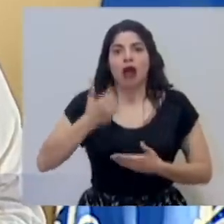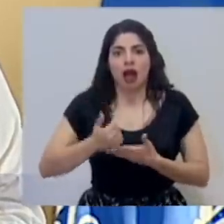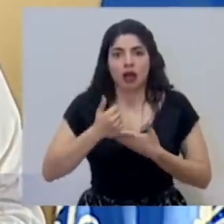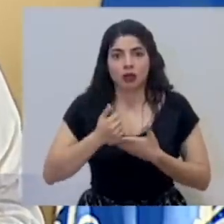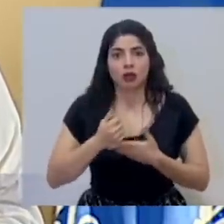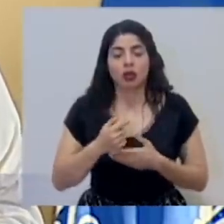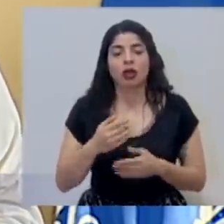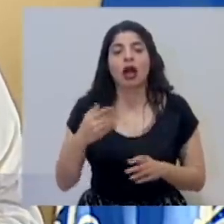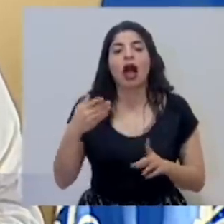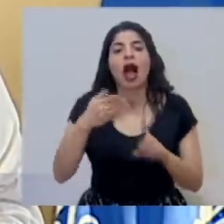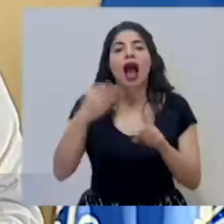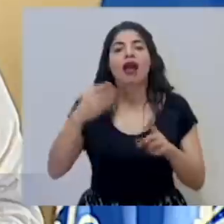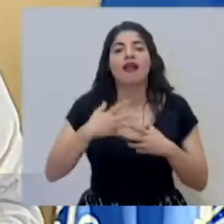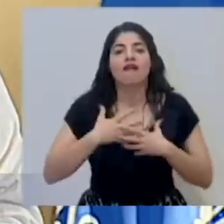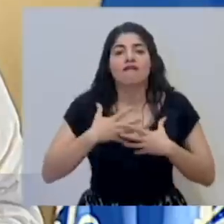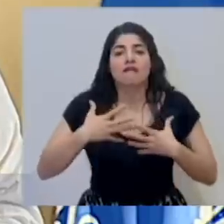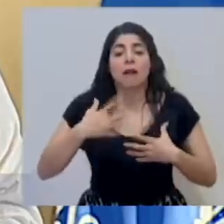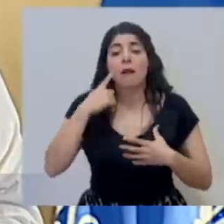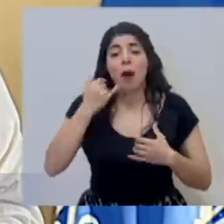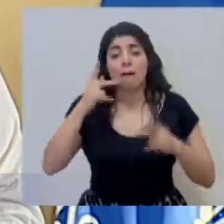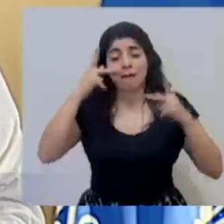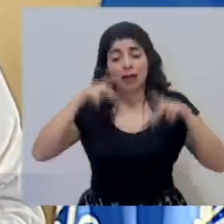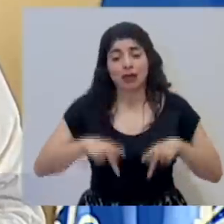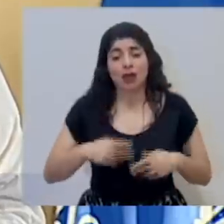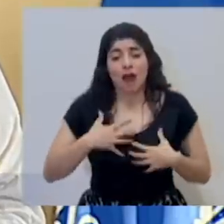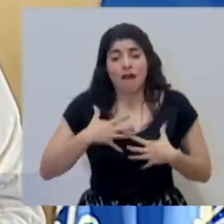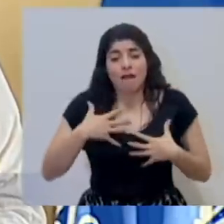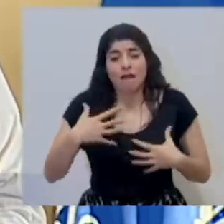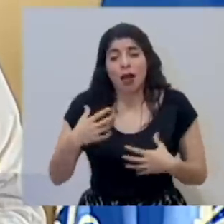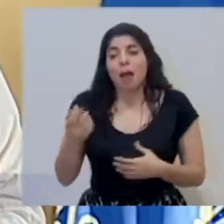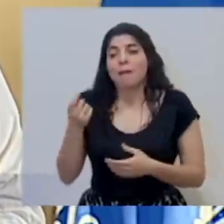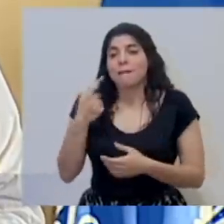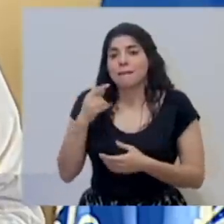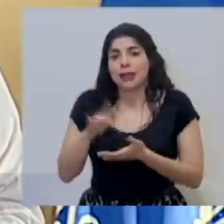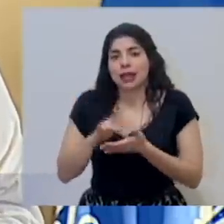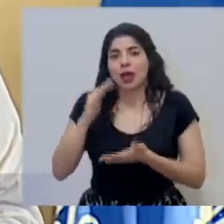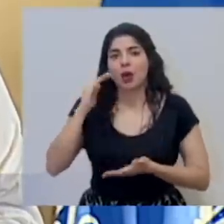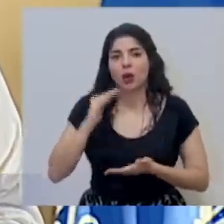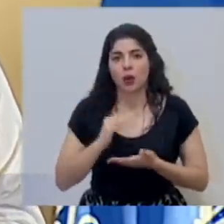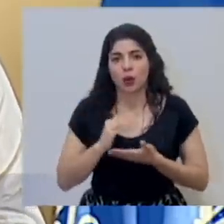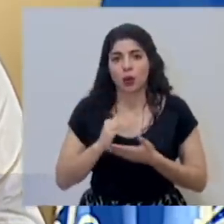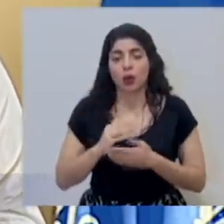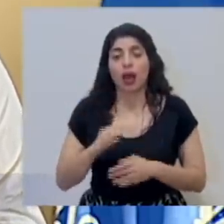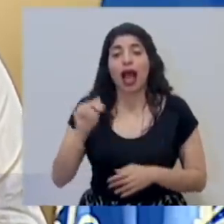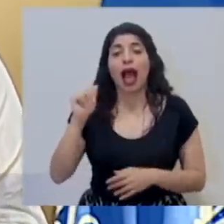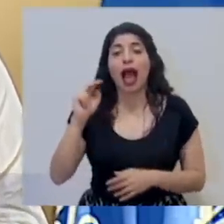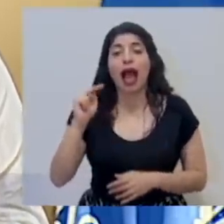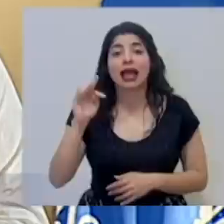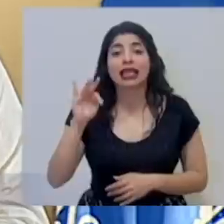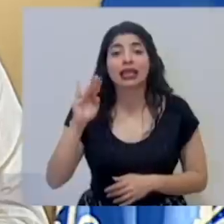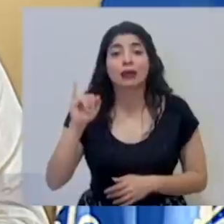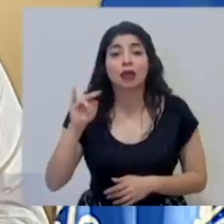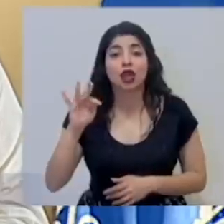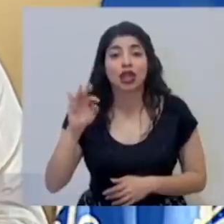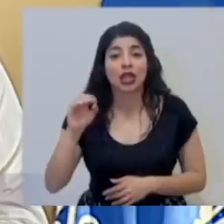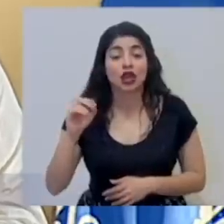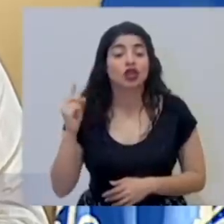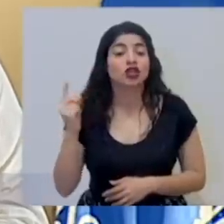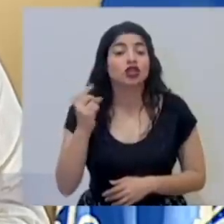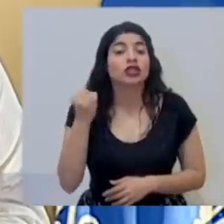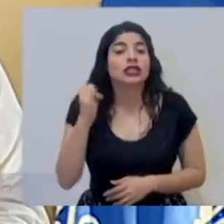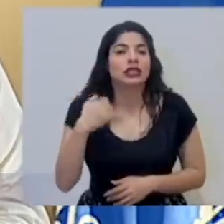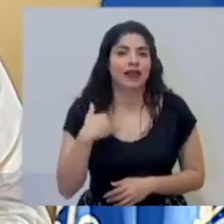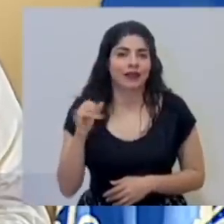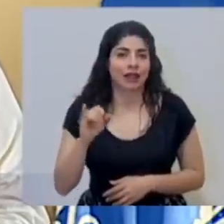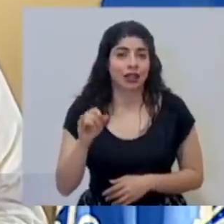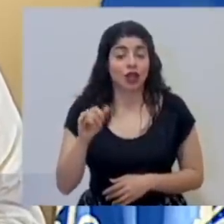antiinflamatorios que permiten disminuir la inflamación. Los antibióticos solo se utilizan si hay una infección agregada, los antibióticos